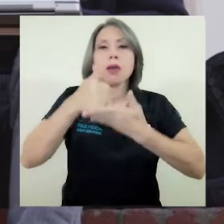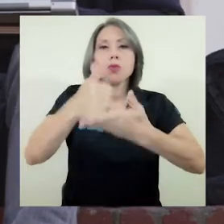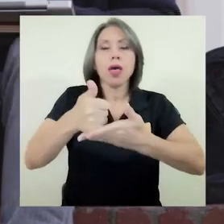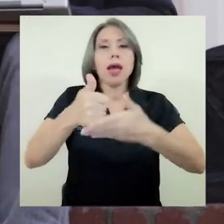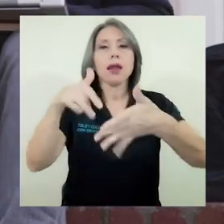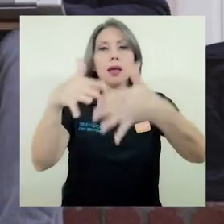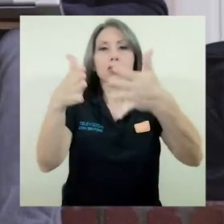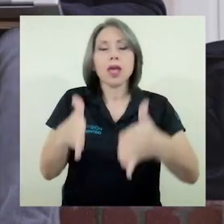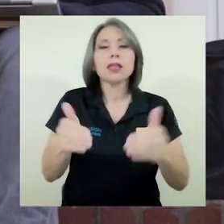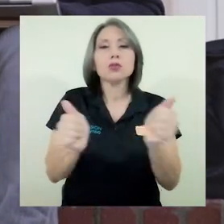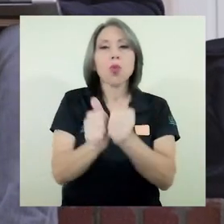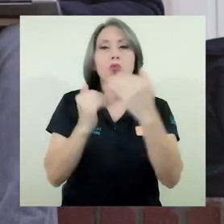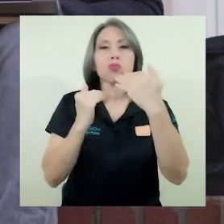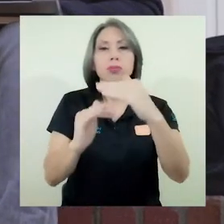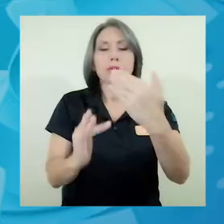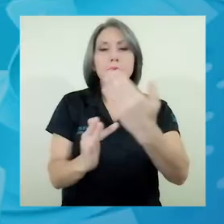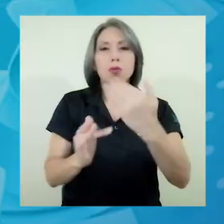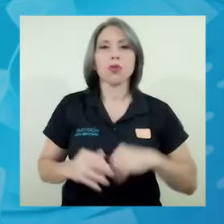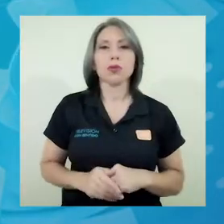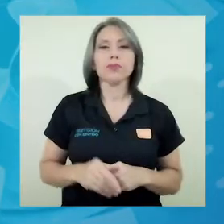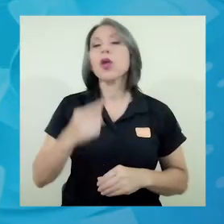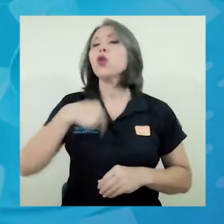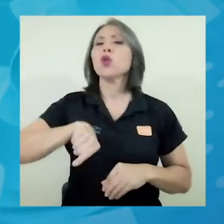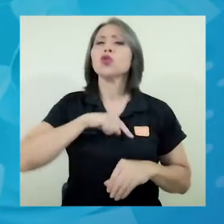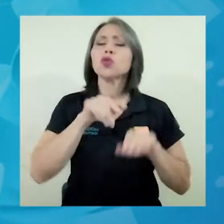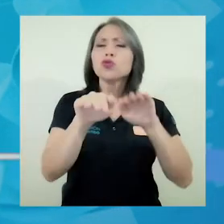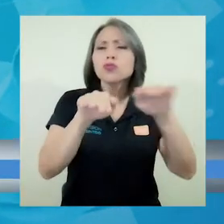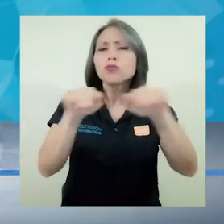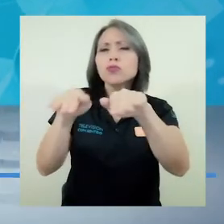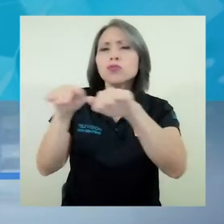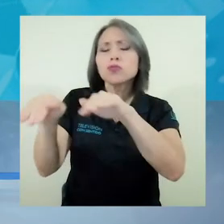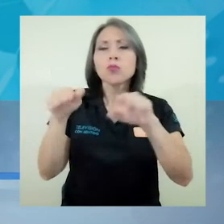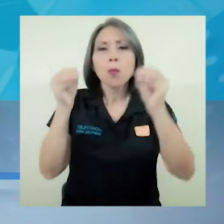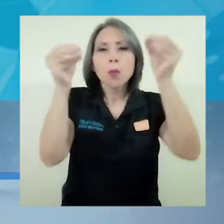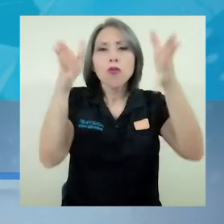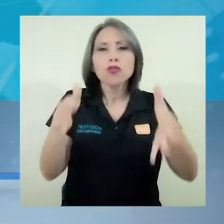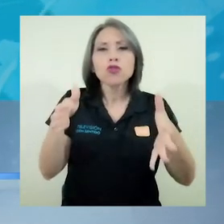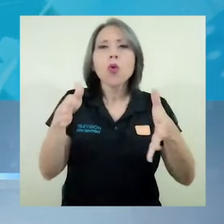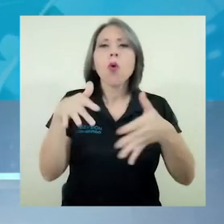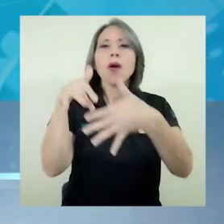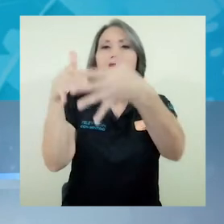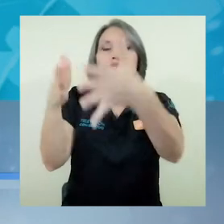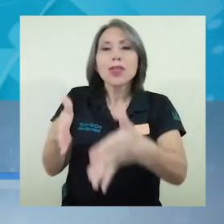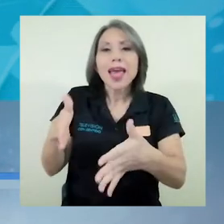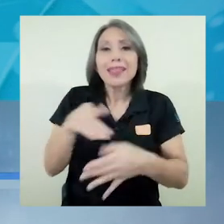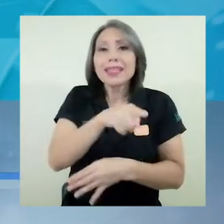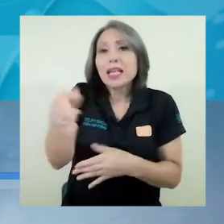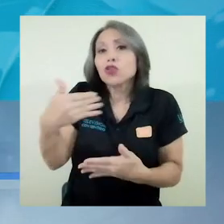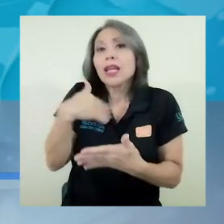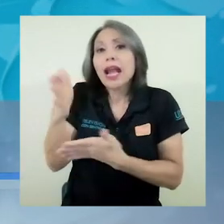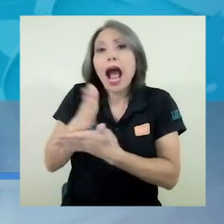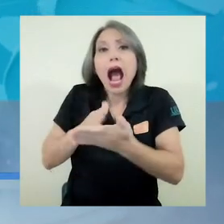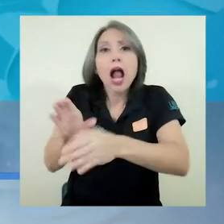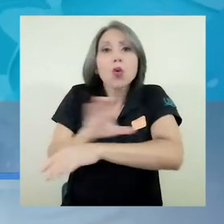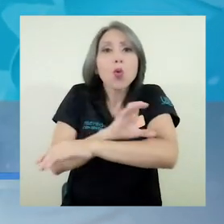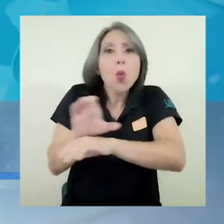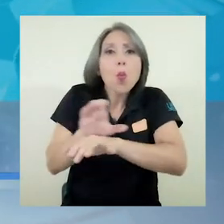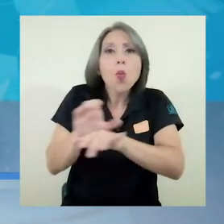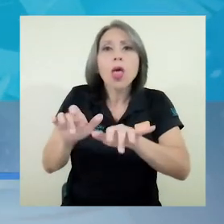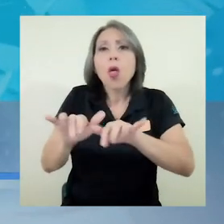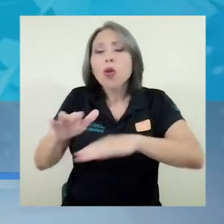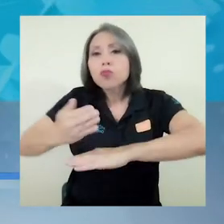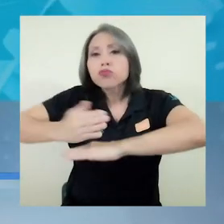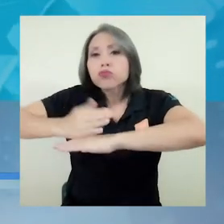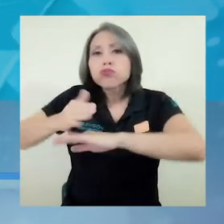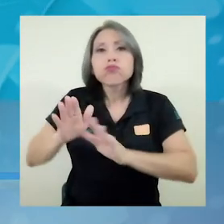limitaciones tecnológicas. Hicimos un llamado a profesores y estudiantes que tuvieran algún equipo ocioso que no